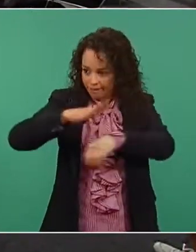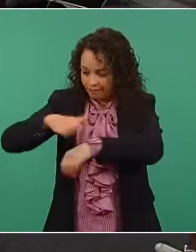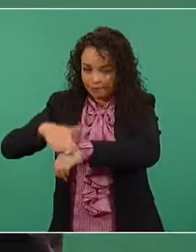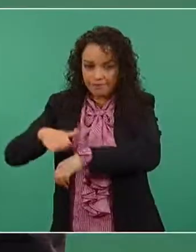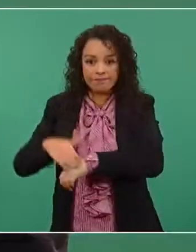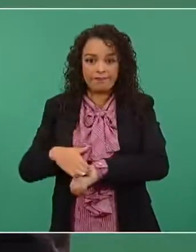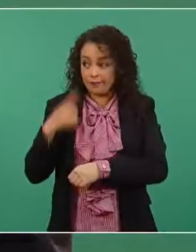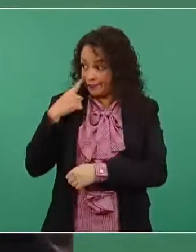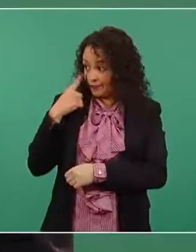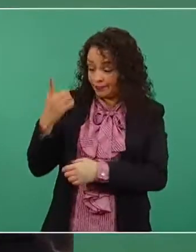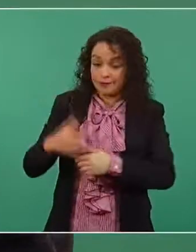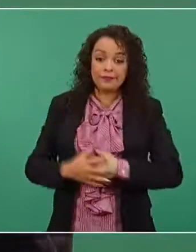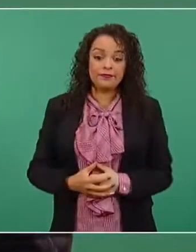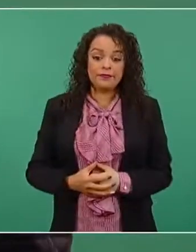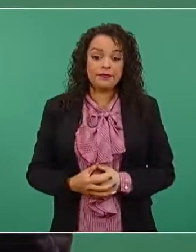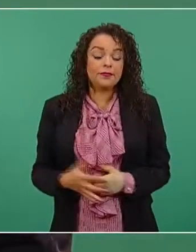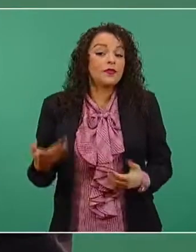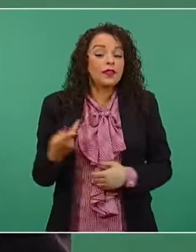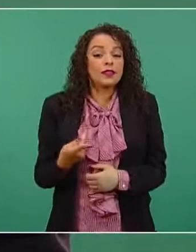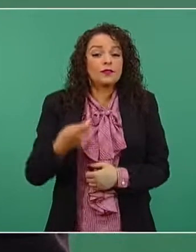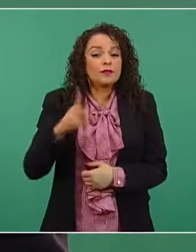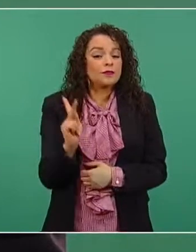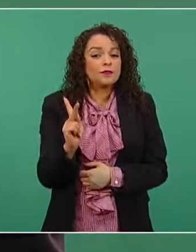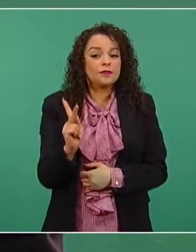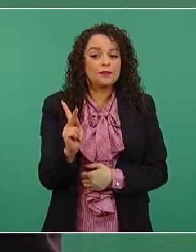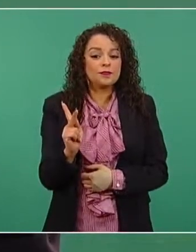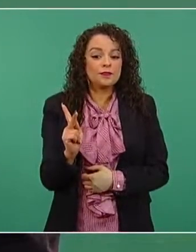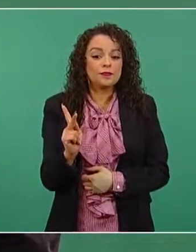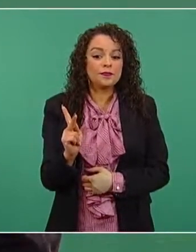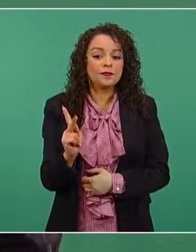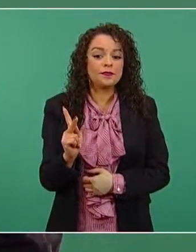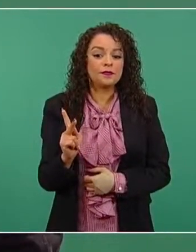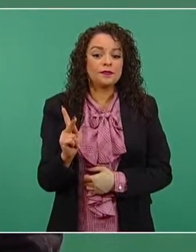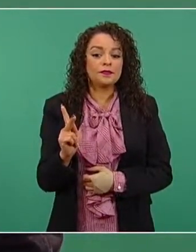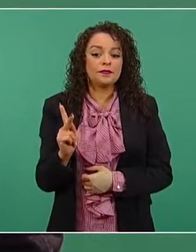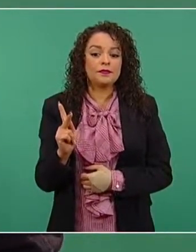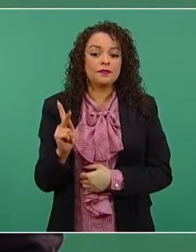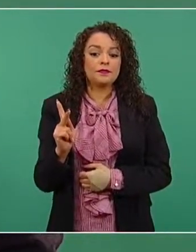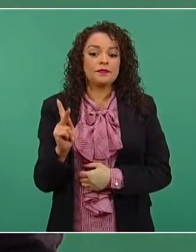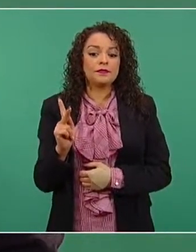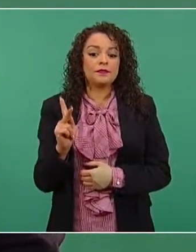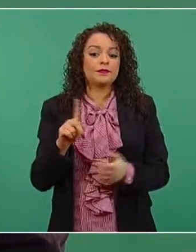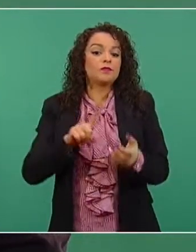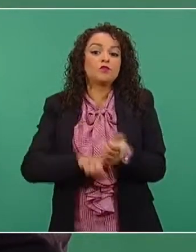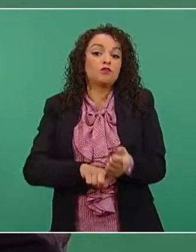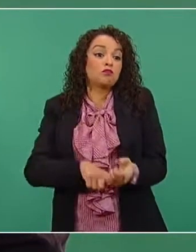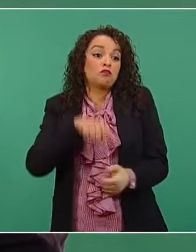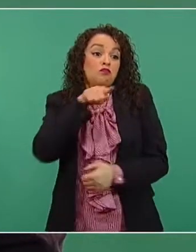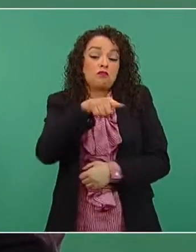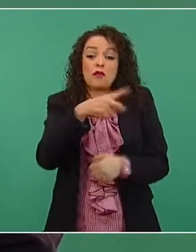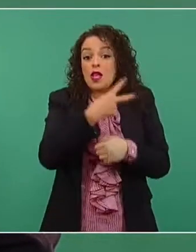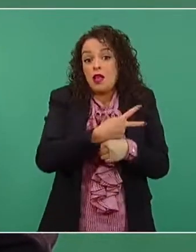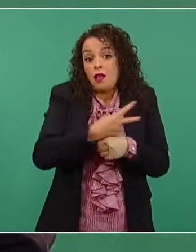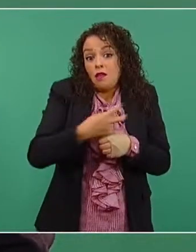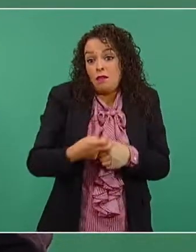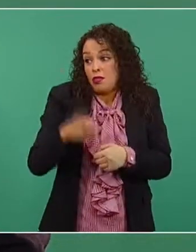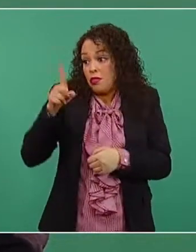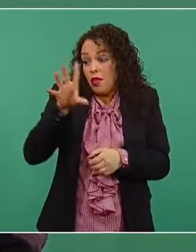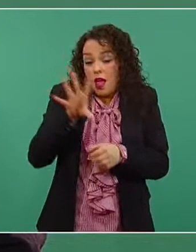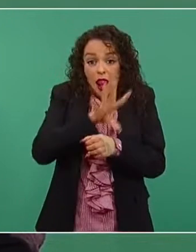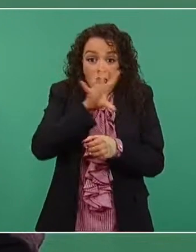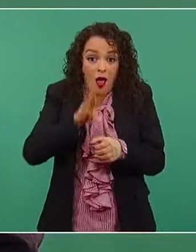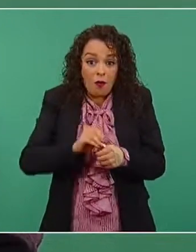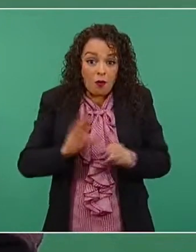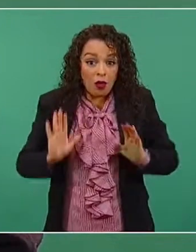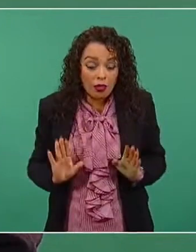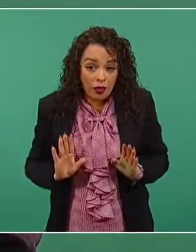pero se trata de un particular, un invitado a la boda que